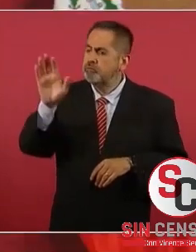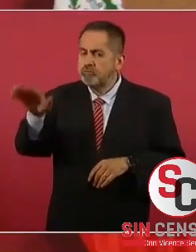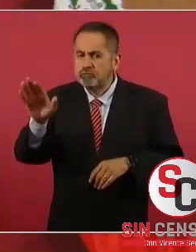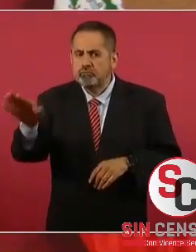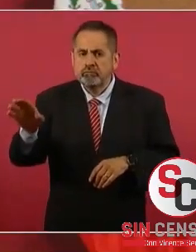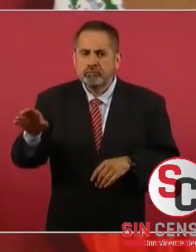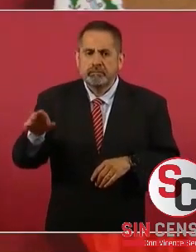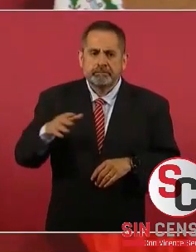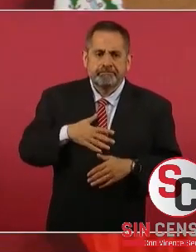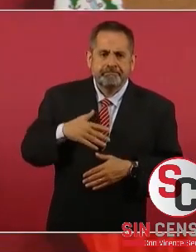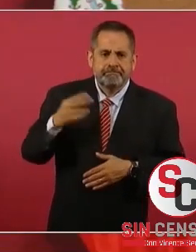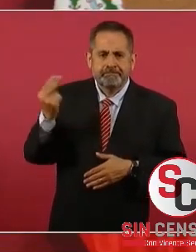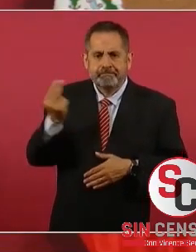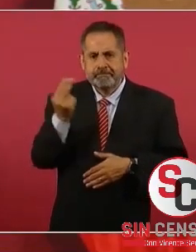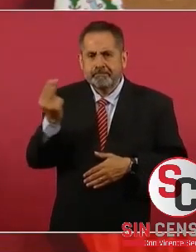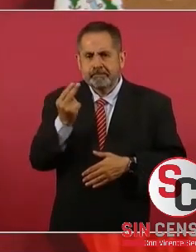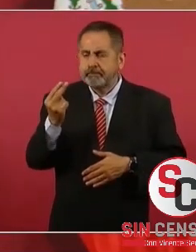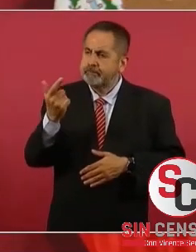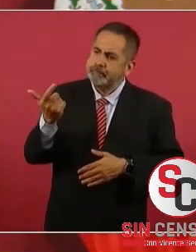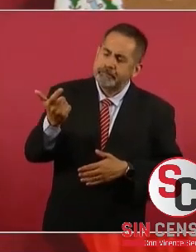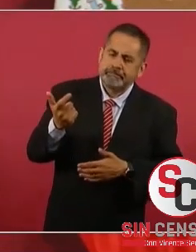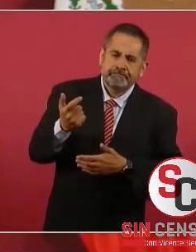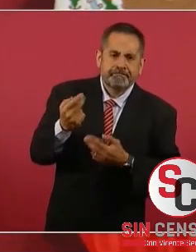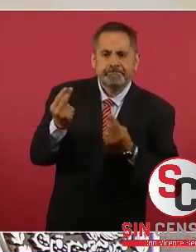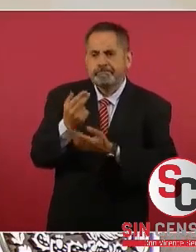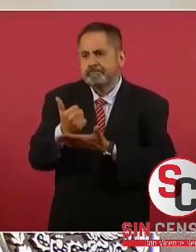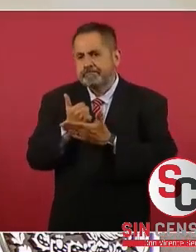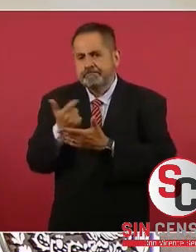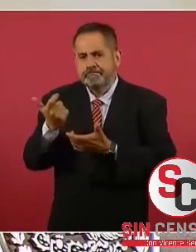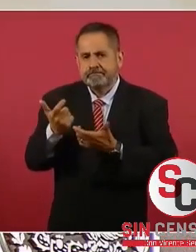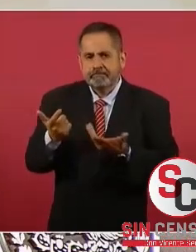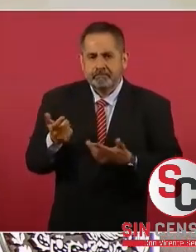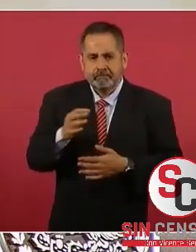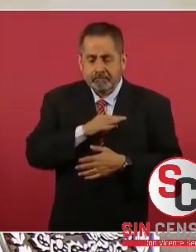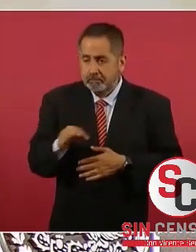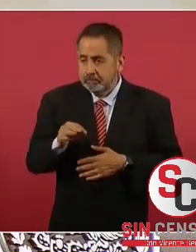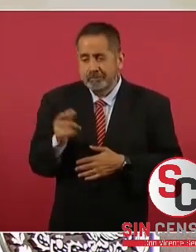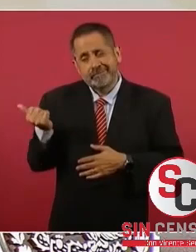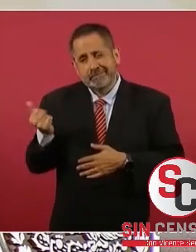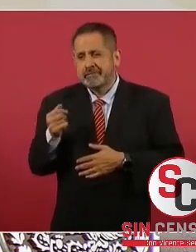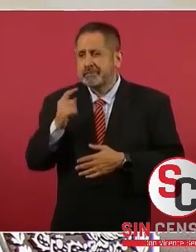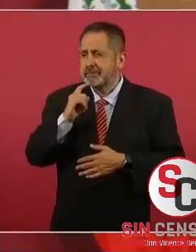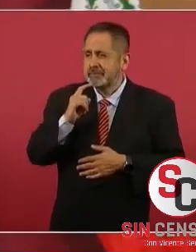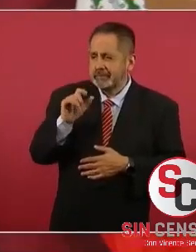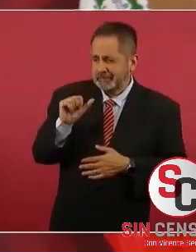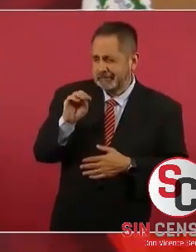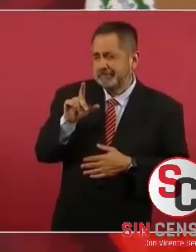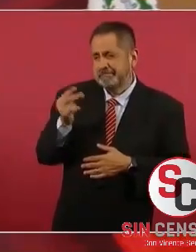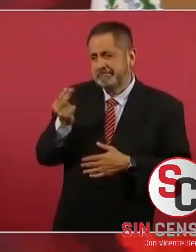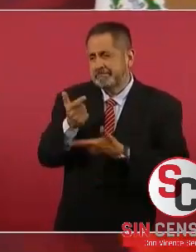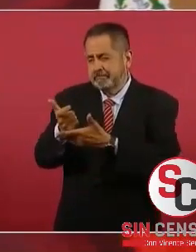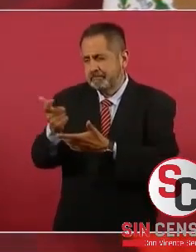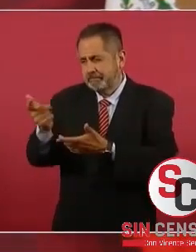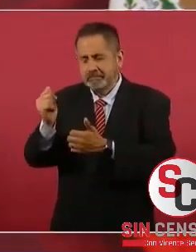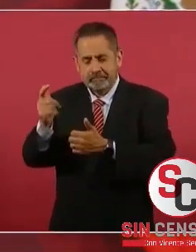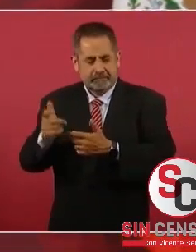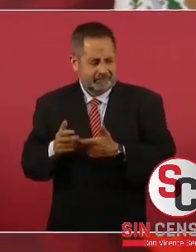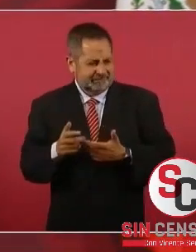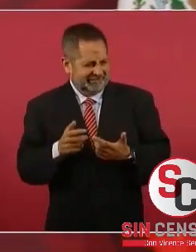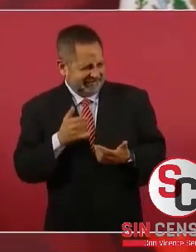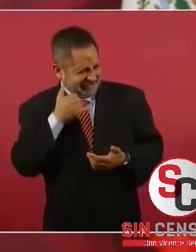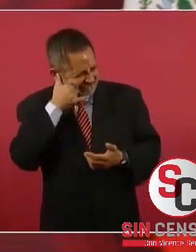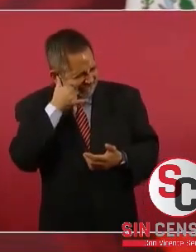necesitado de un dinero y que si… algo así,